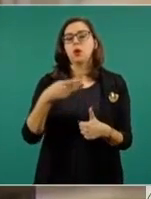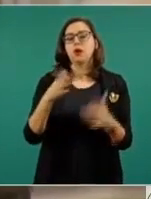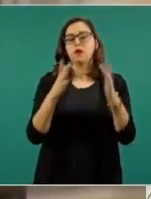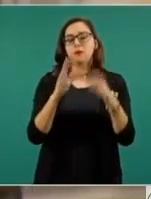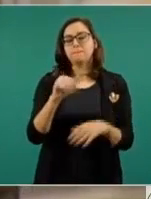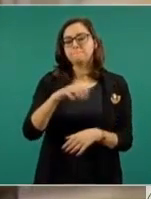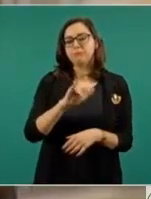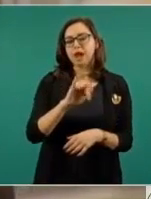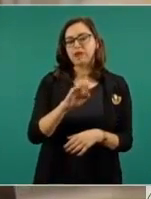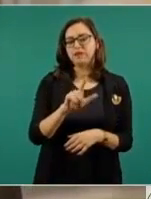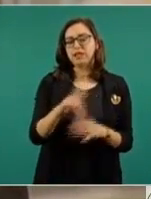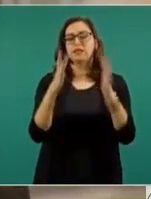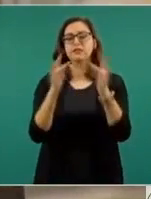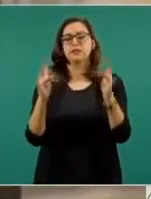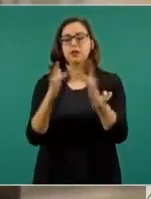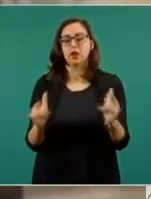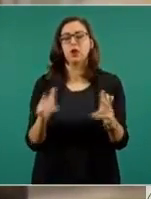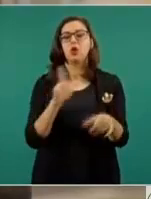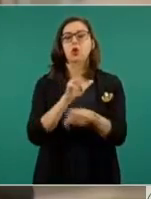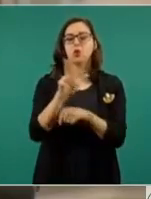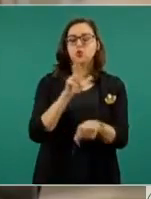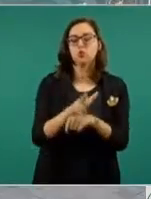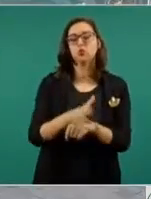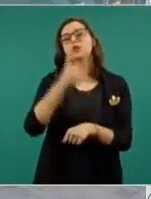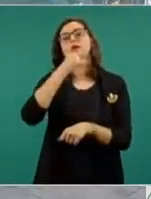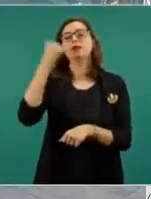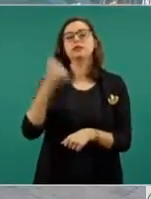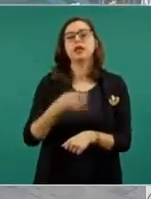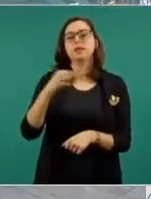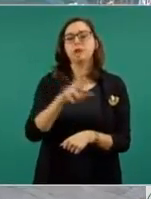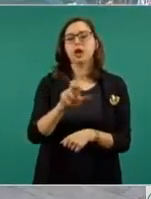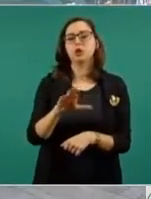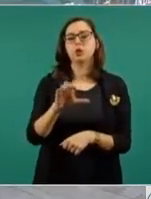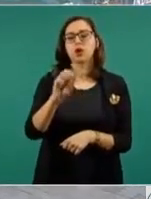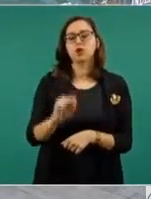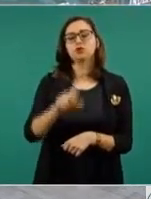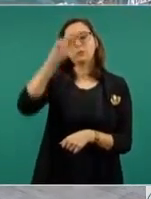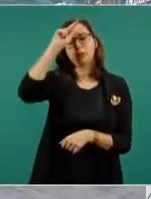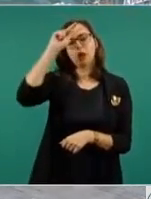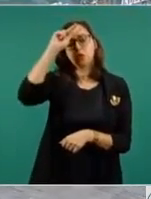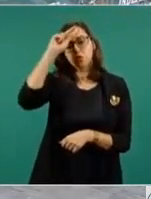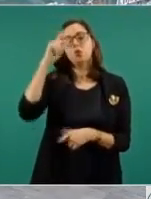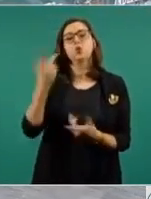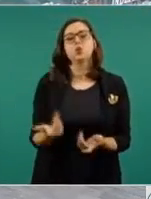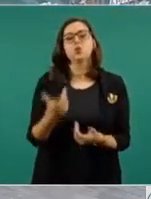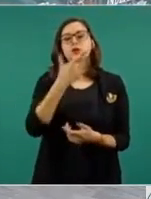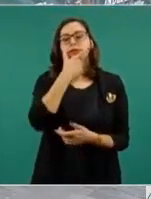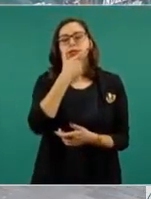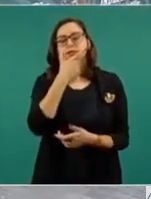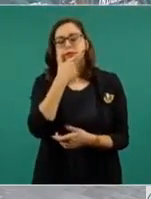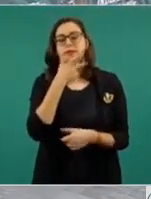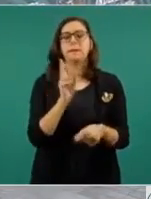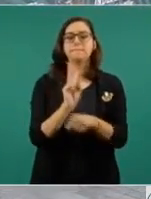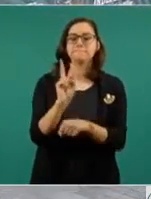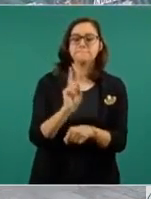Francia, Honduras, Italia, Marruecos, Perú, Reino Unido y